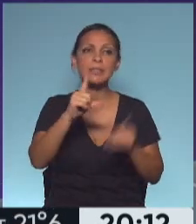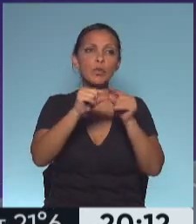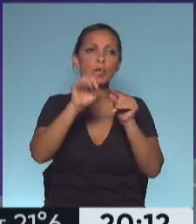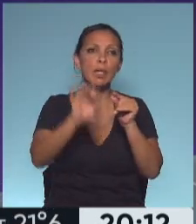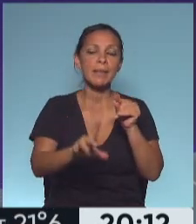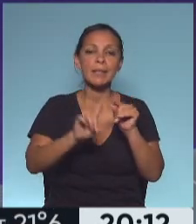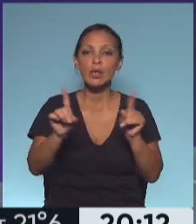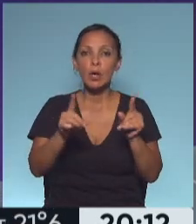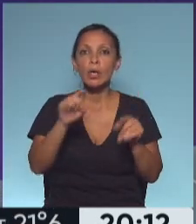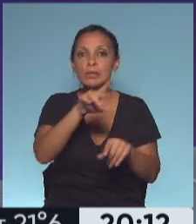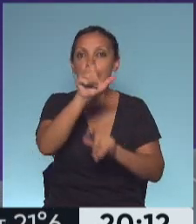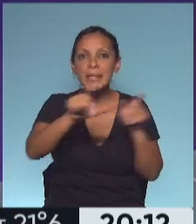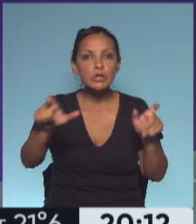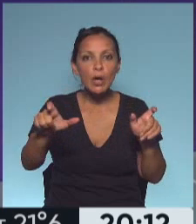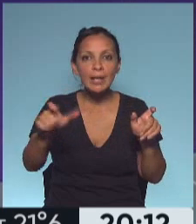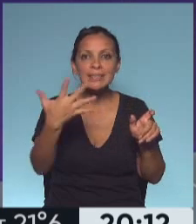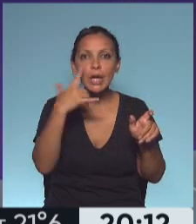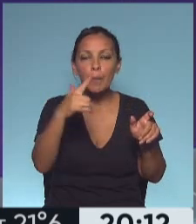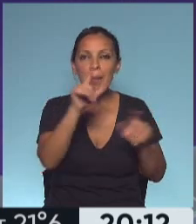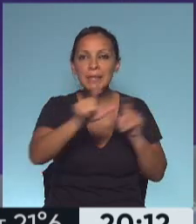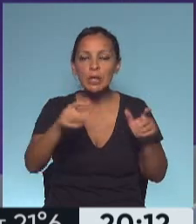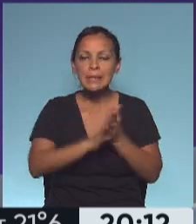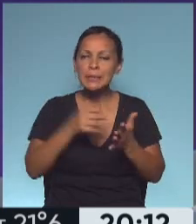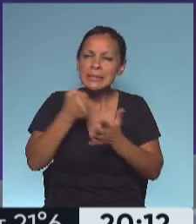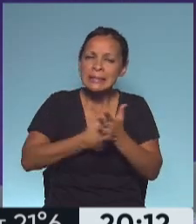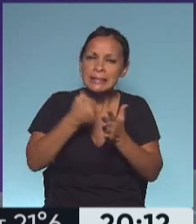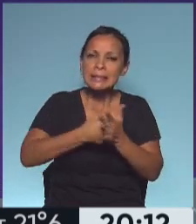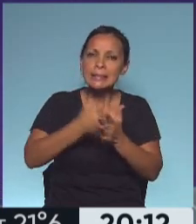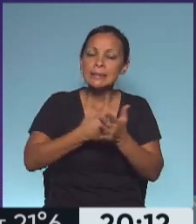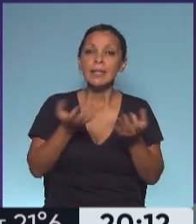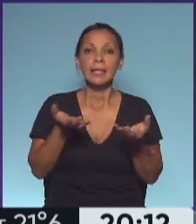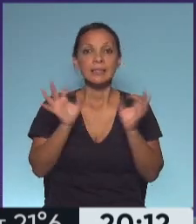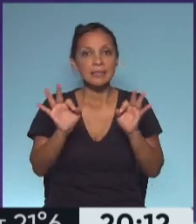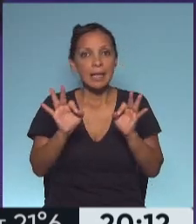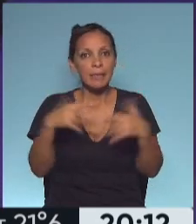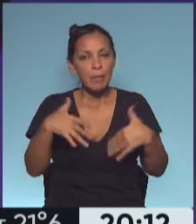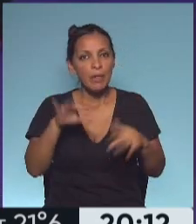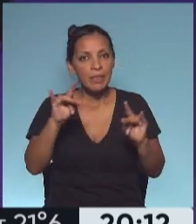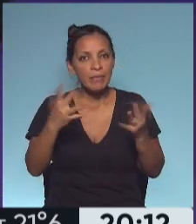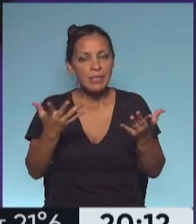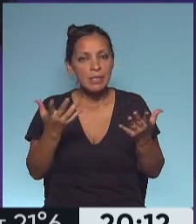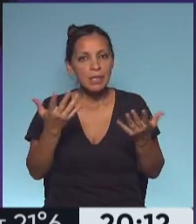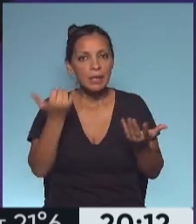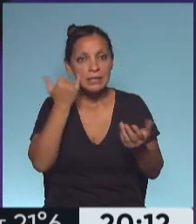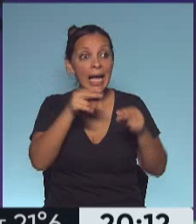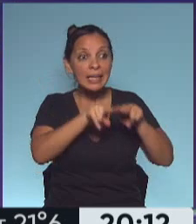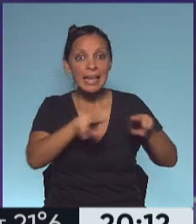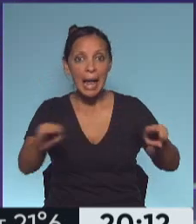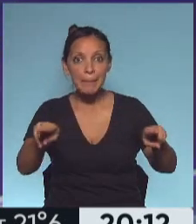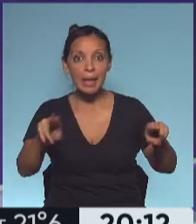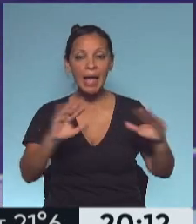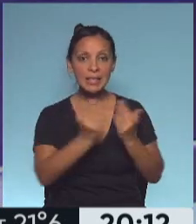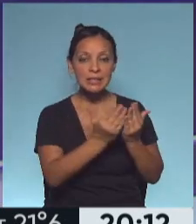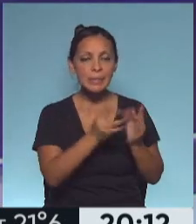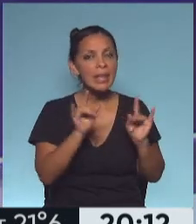personas que la están peleando dramáticamente. Y sabemos que es muy difícil además pelearla cuando ya estás en las cámaras de terapia intensiva. No entremos en